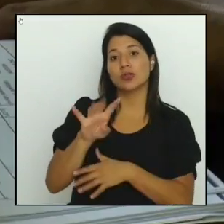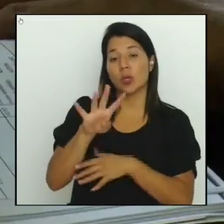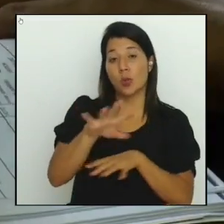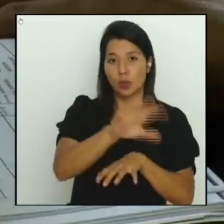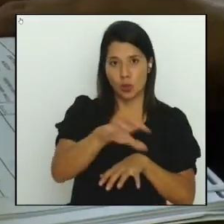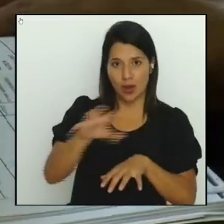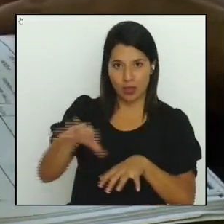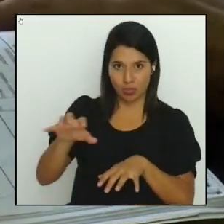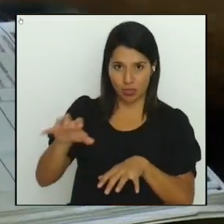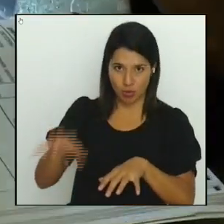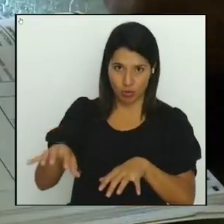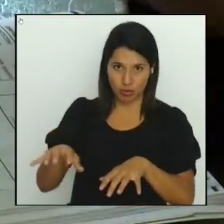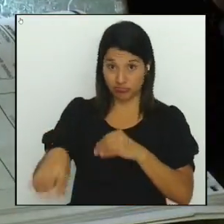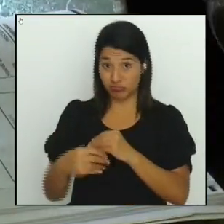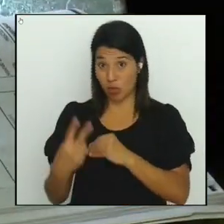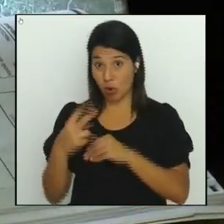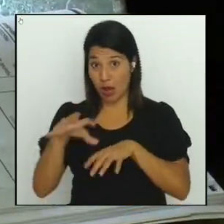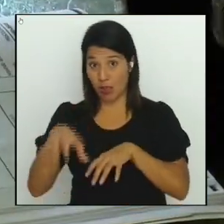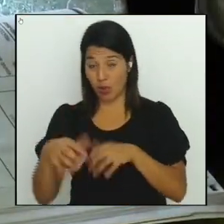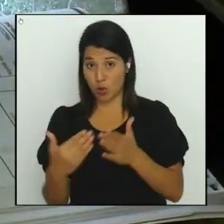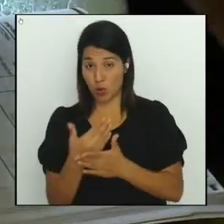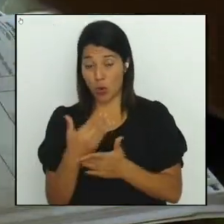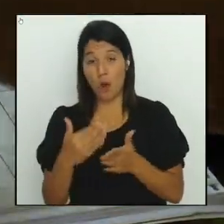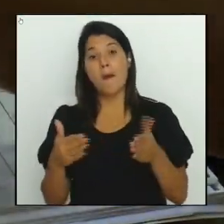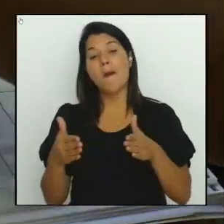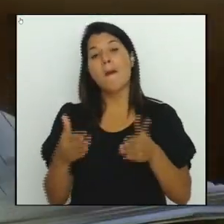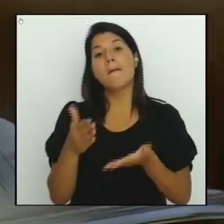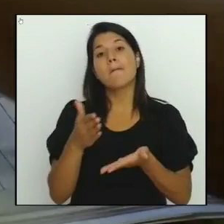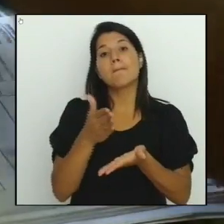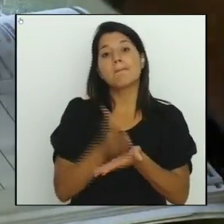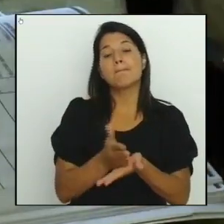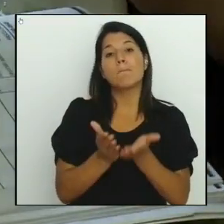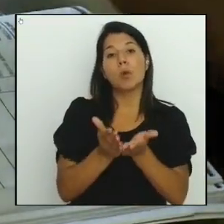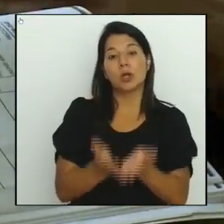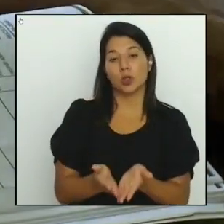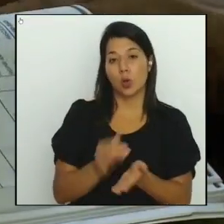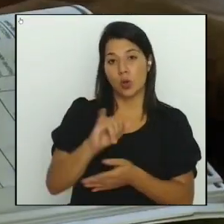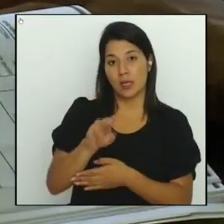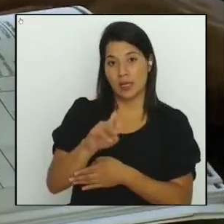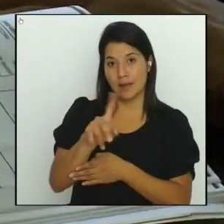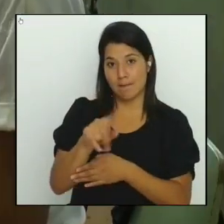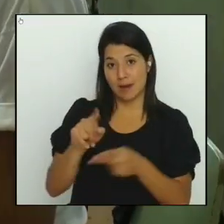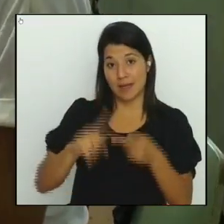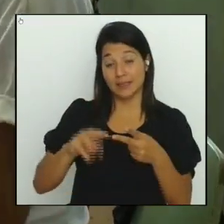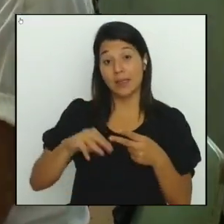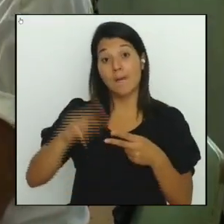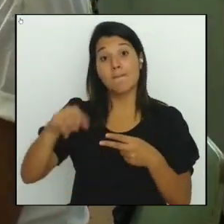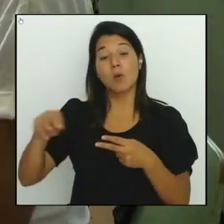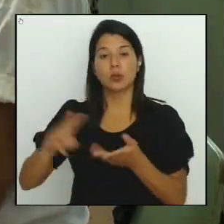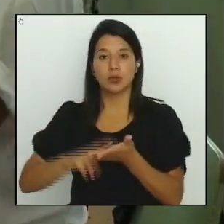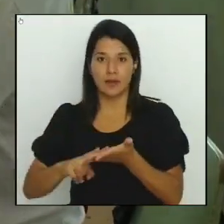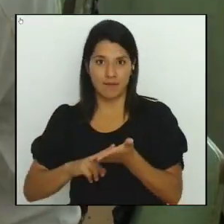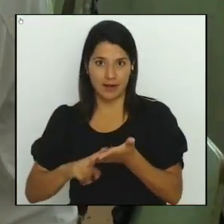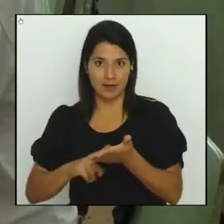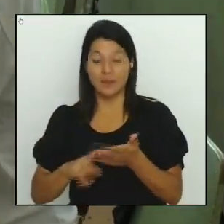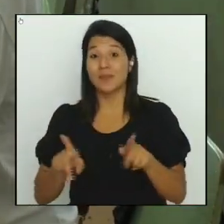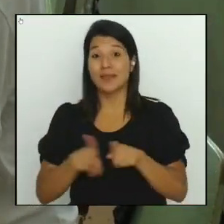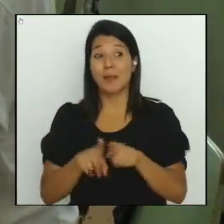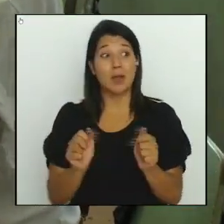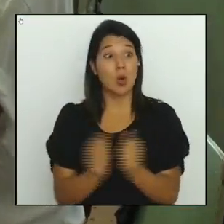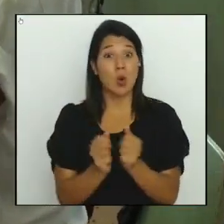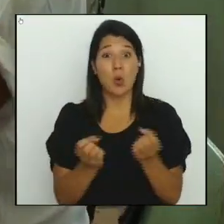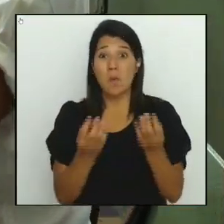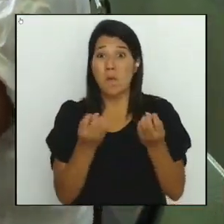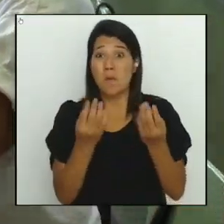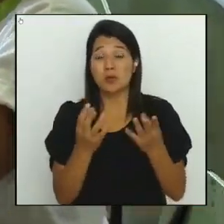Puerto Jiménez y Monteverde. Además, con la mayor cantidad de partidos políticos, no sabemos exactamente a ciencia